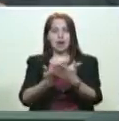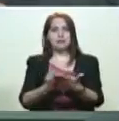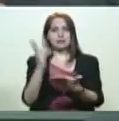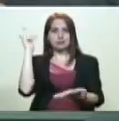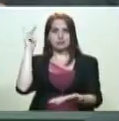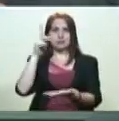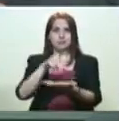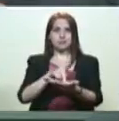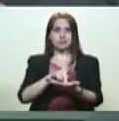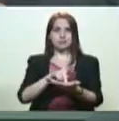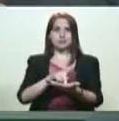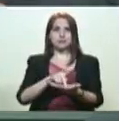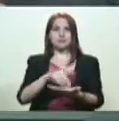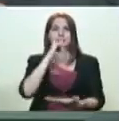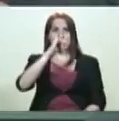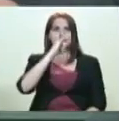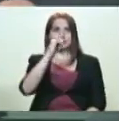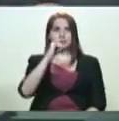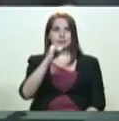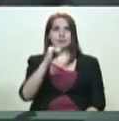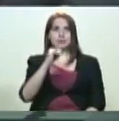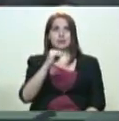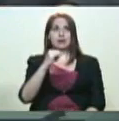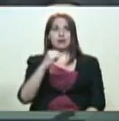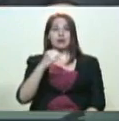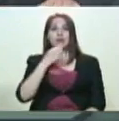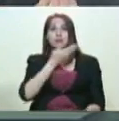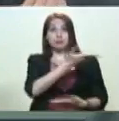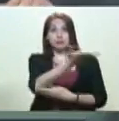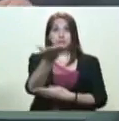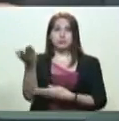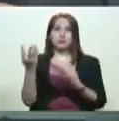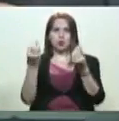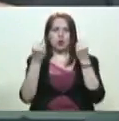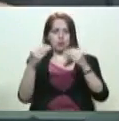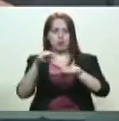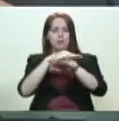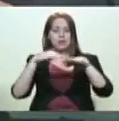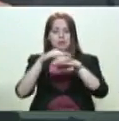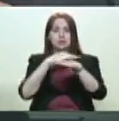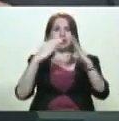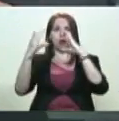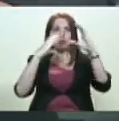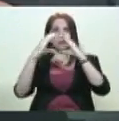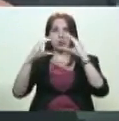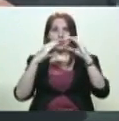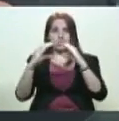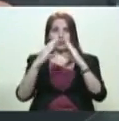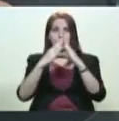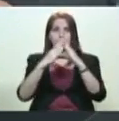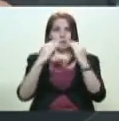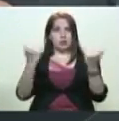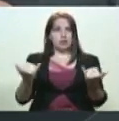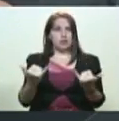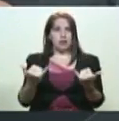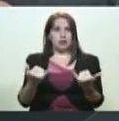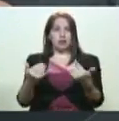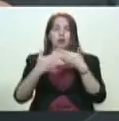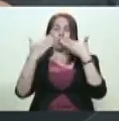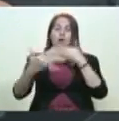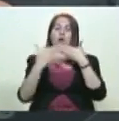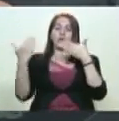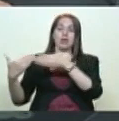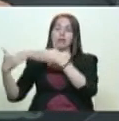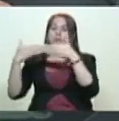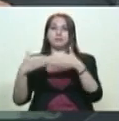venido a la emisión estelar de la noticia. Ahí tenían los detalles, la posición del ministro de comunicación con referente al ataque del